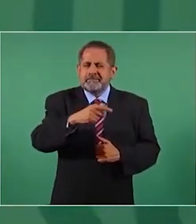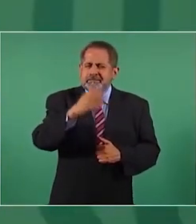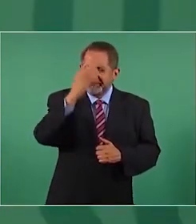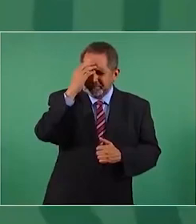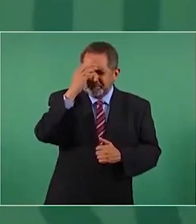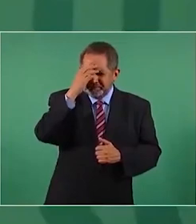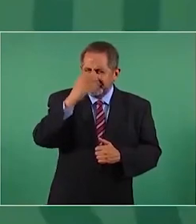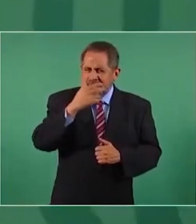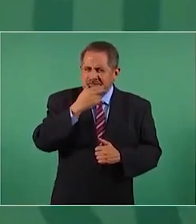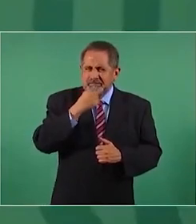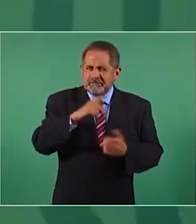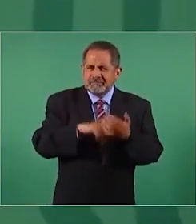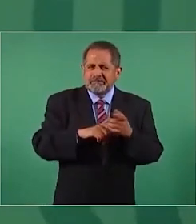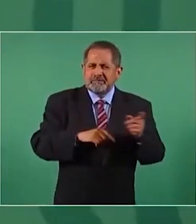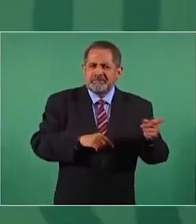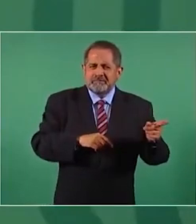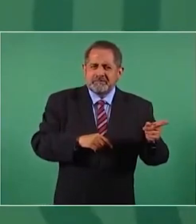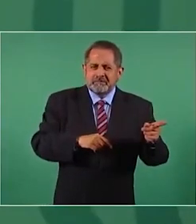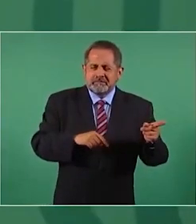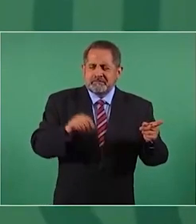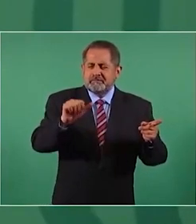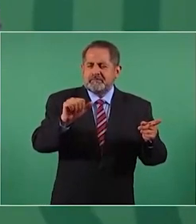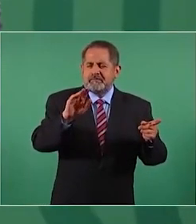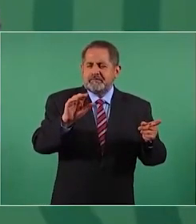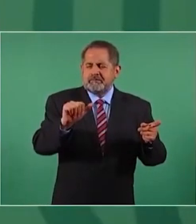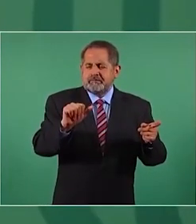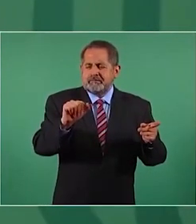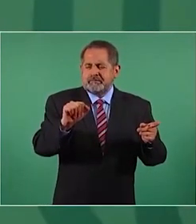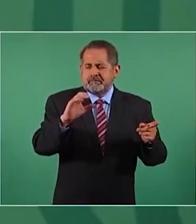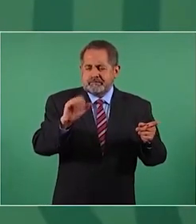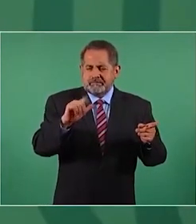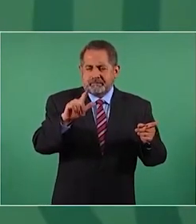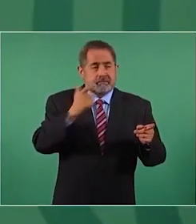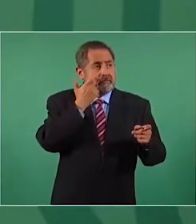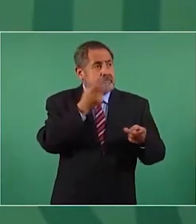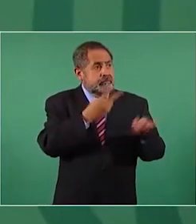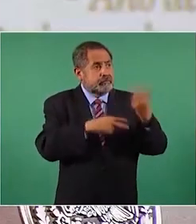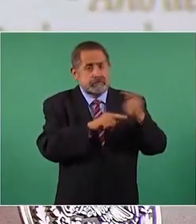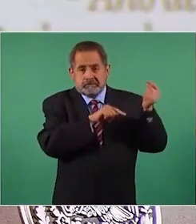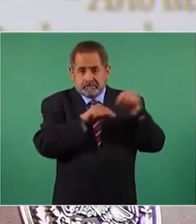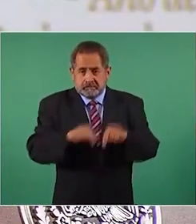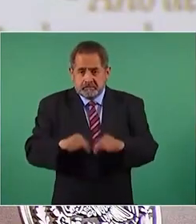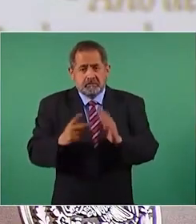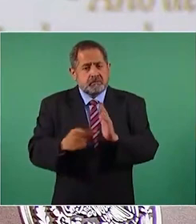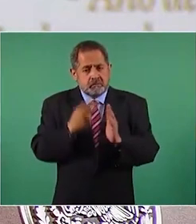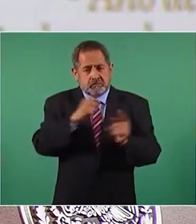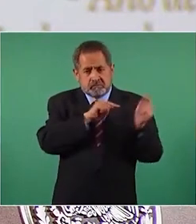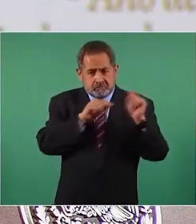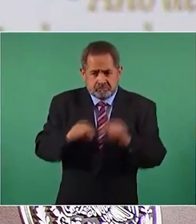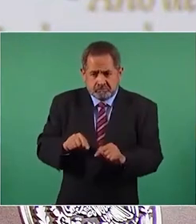Abascal, quiere venir de nuevo,